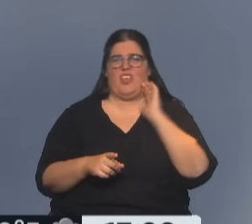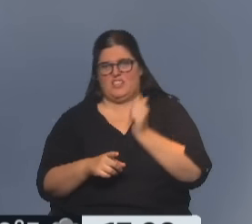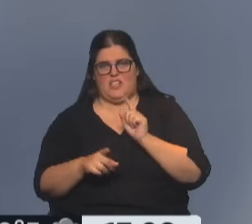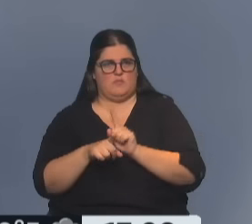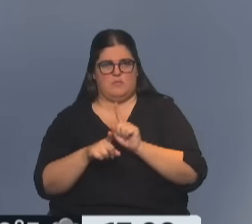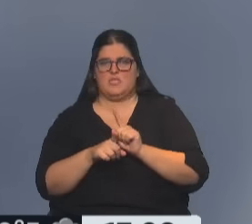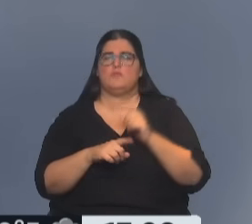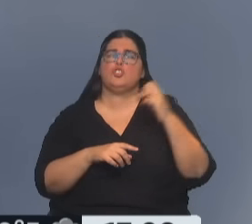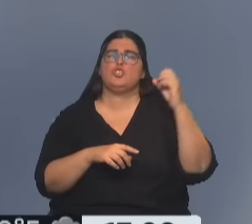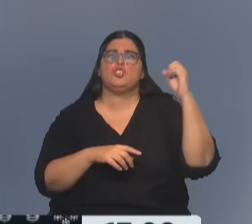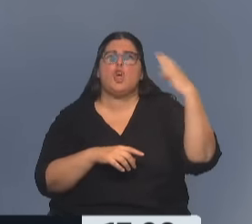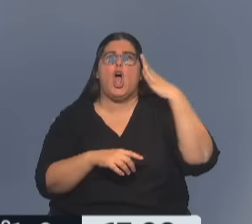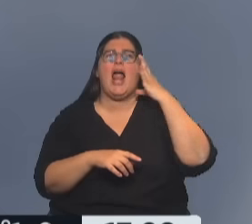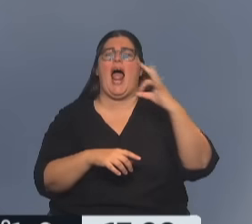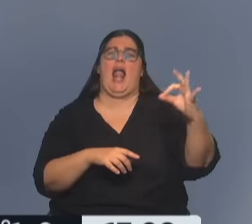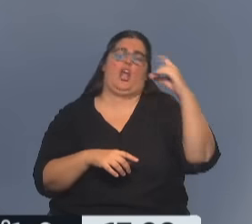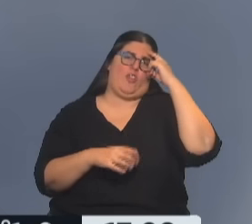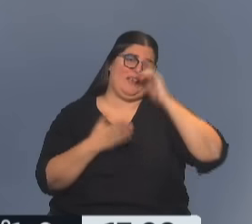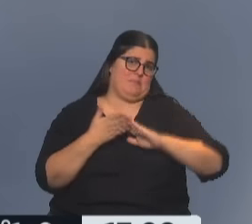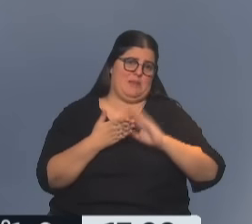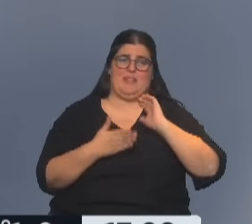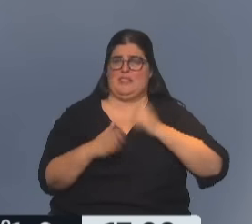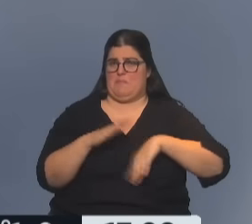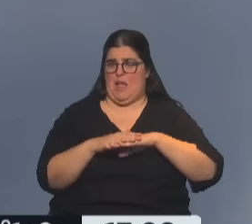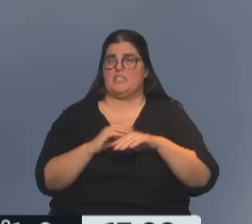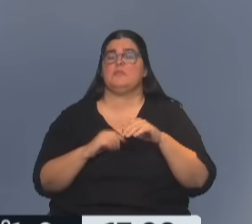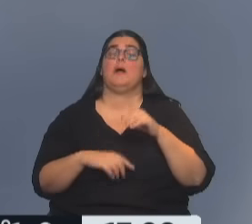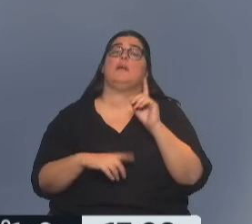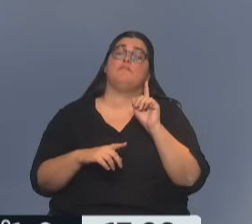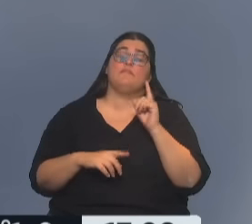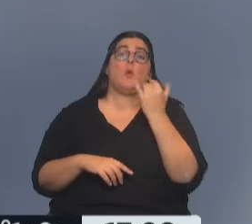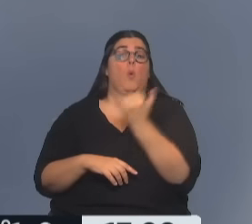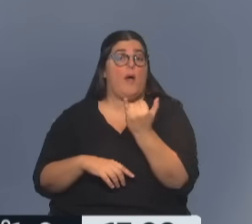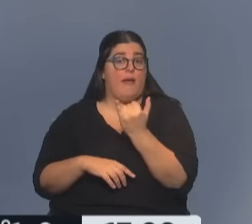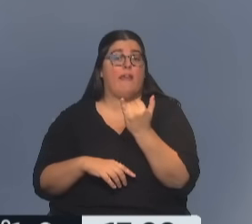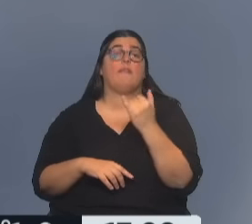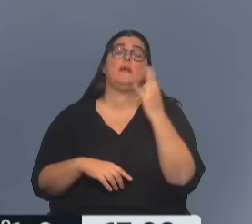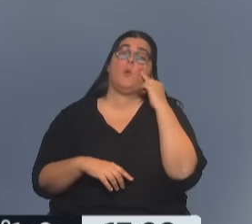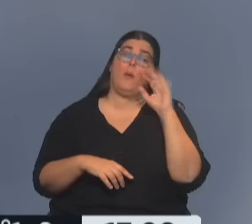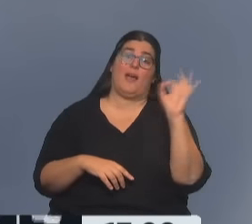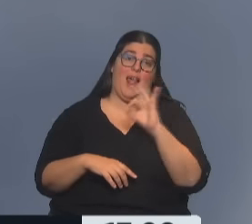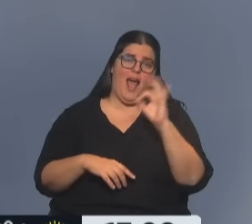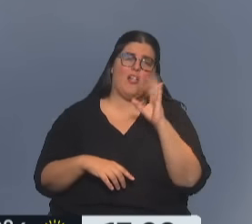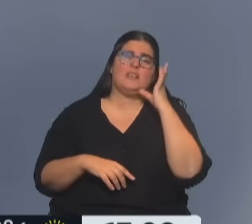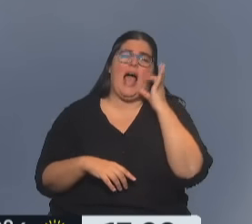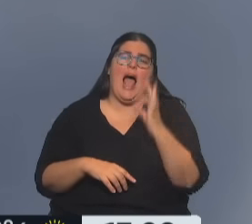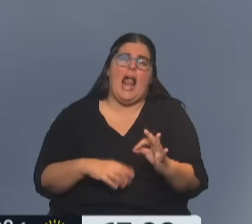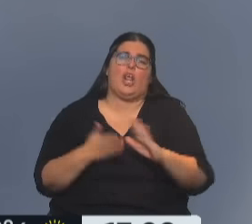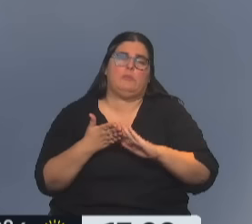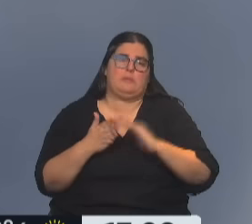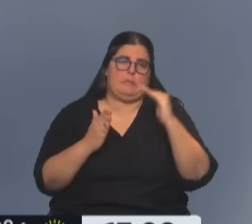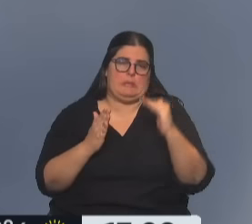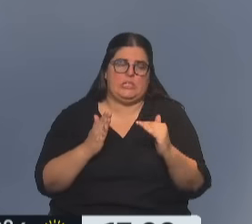que asoma, pero 10 de mínima y 16 la máxima, en tanto el jueves 9 grados, baja un poquito la mínima